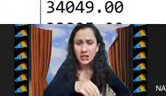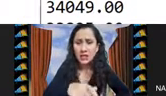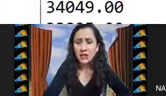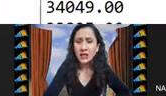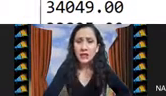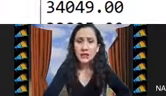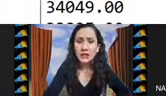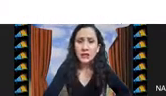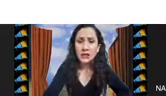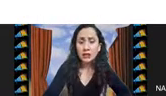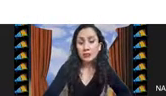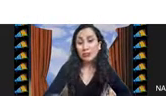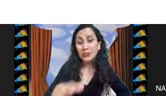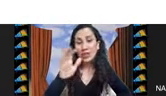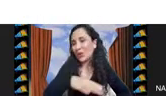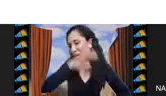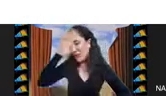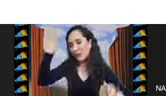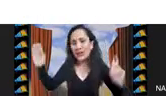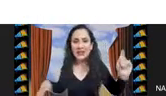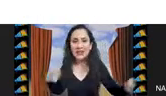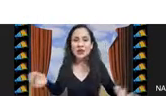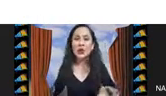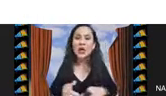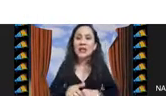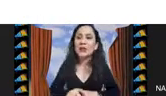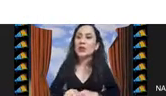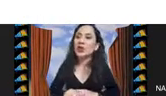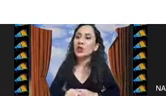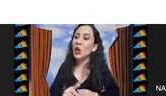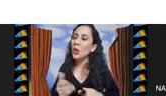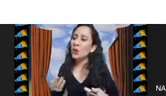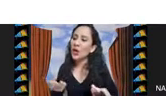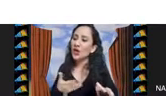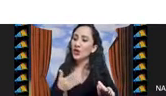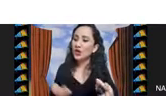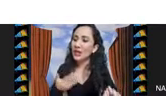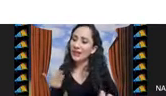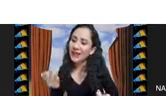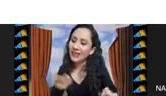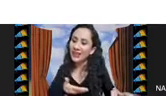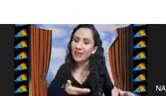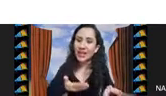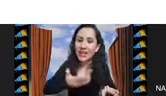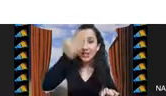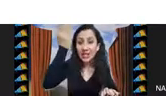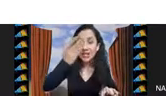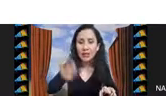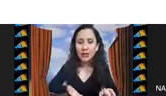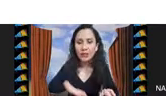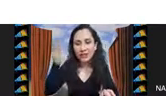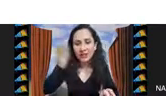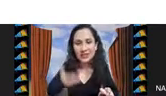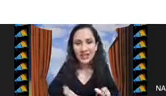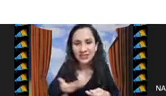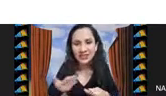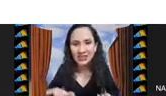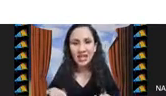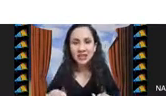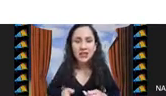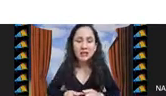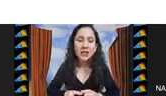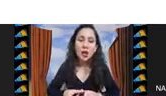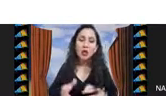instancias este y todas diferentes ¿no? y entonces ¿cómo puedo yo tratar de ver qué tienen de diferente